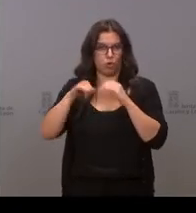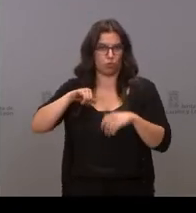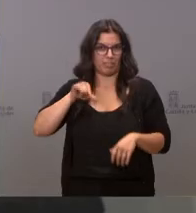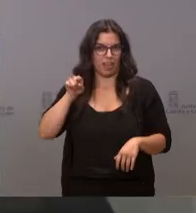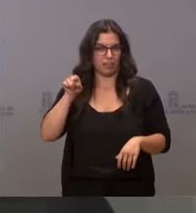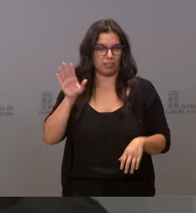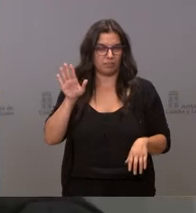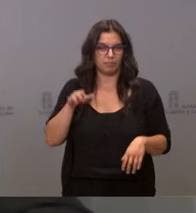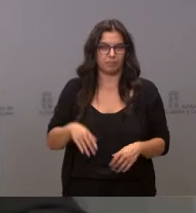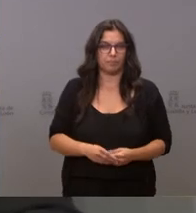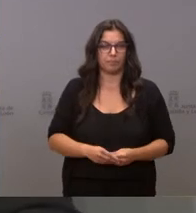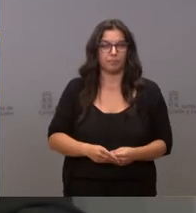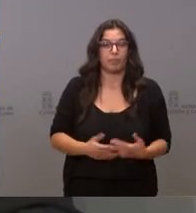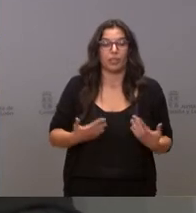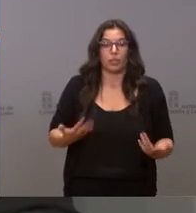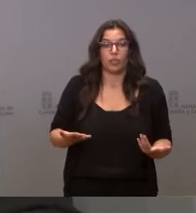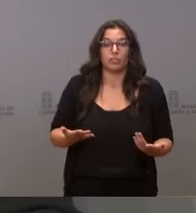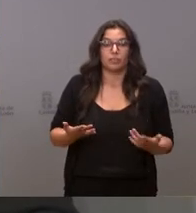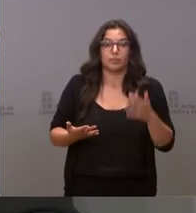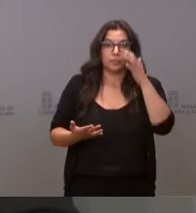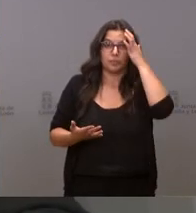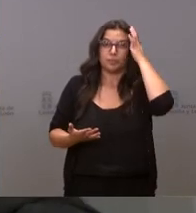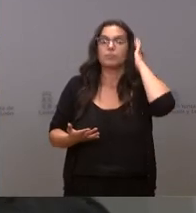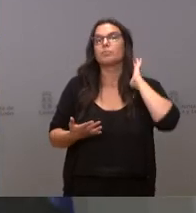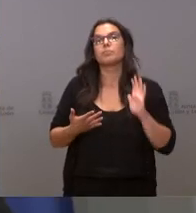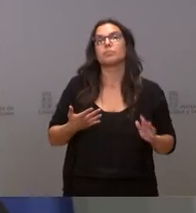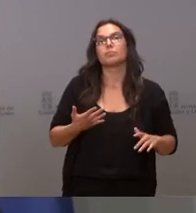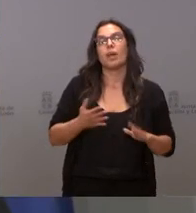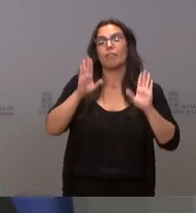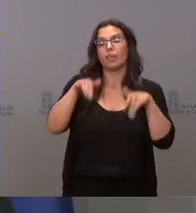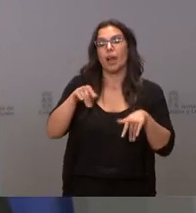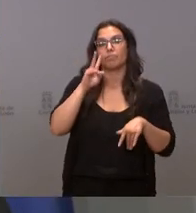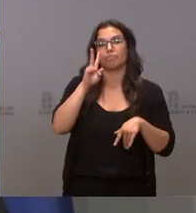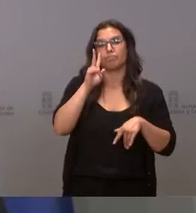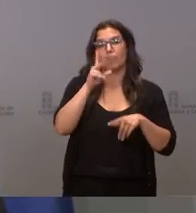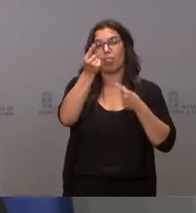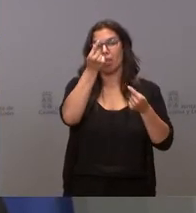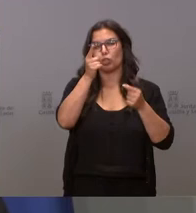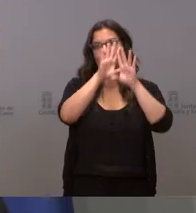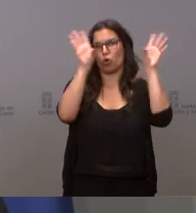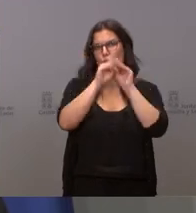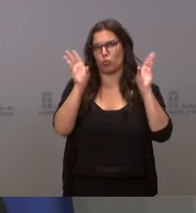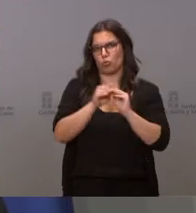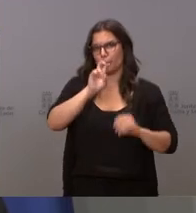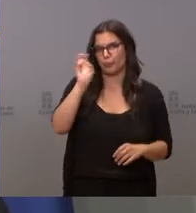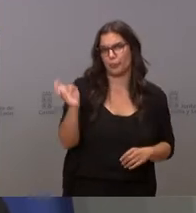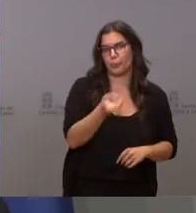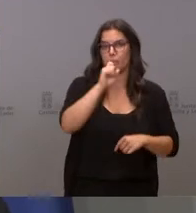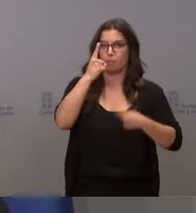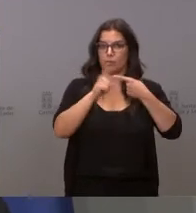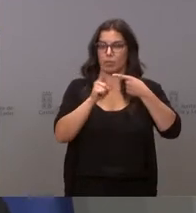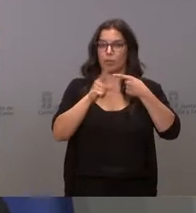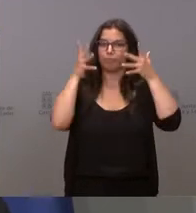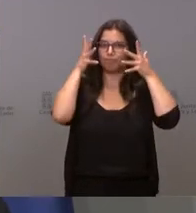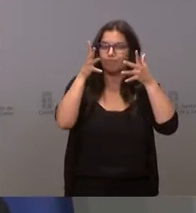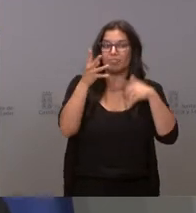Y eso nos lleva a una serie de conclusiones. En primer lugar, queremos recomendar a